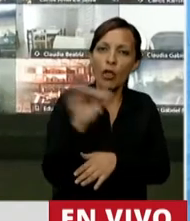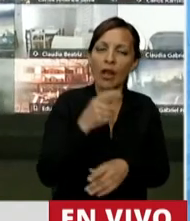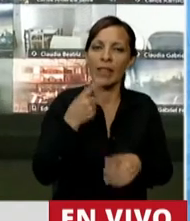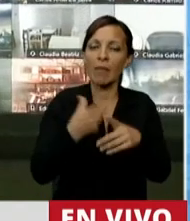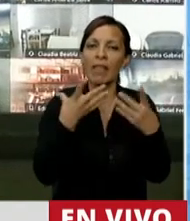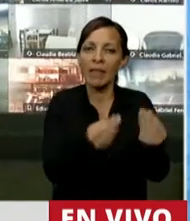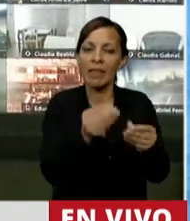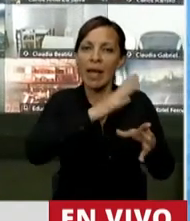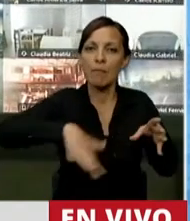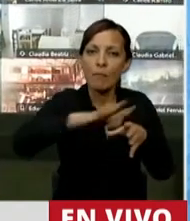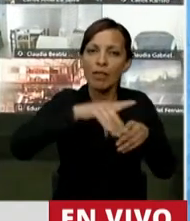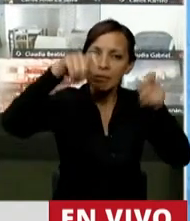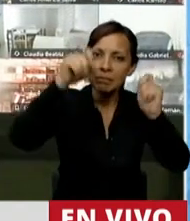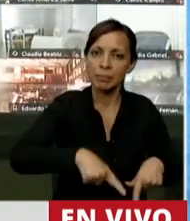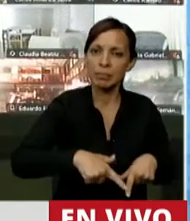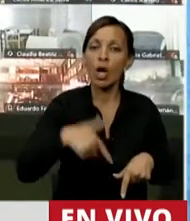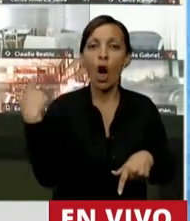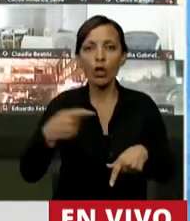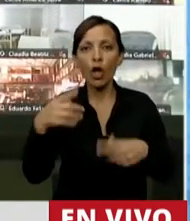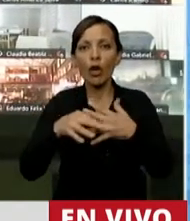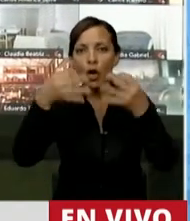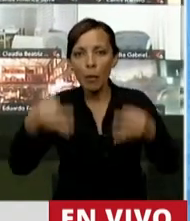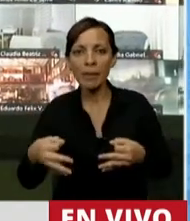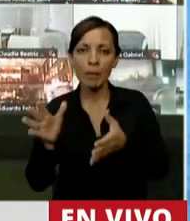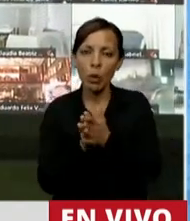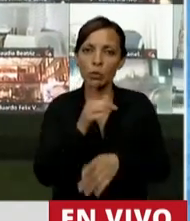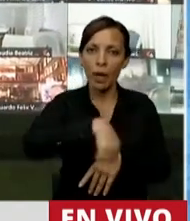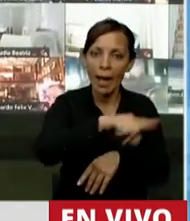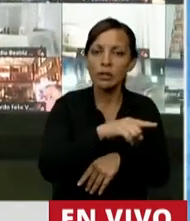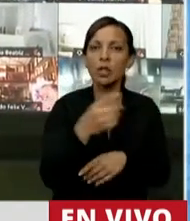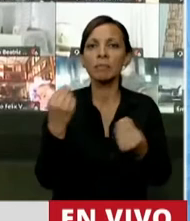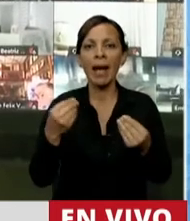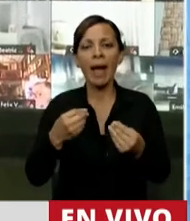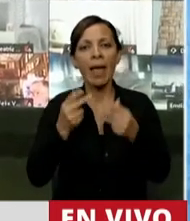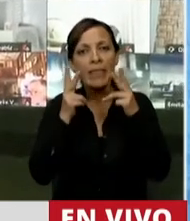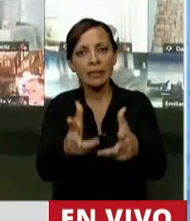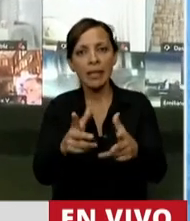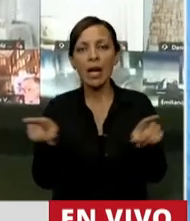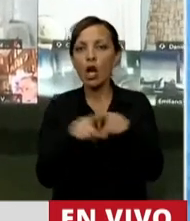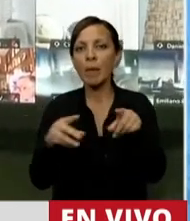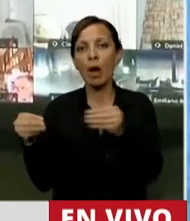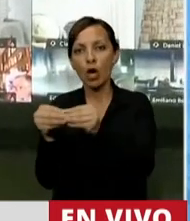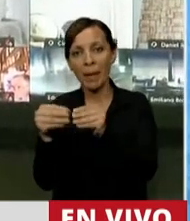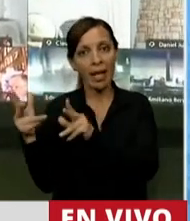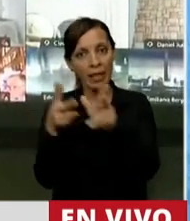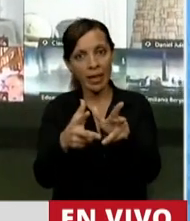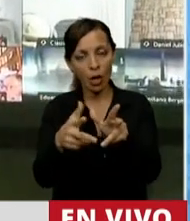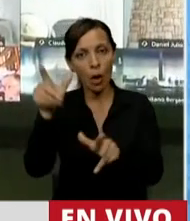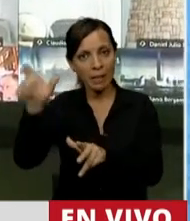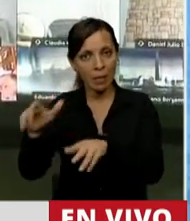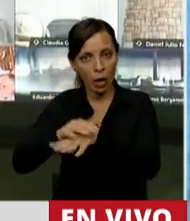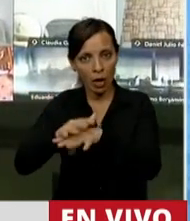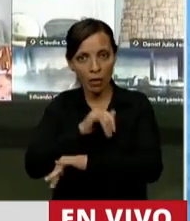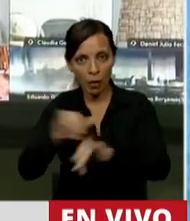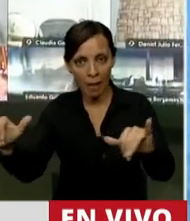defensa de nuestro monte nativo. Nosotros hoy nos comprometemos con ellos y planteamos, como decía nuestra compañera, miembro informante,